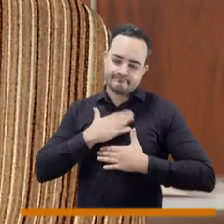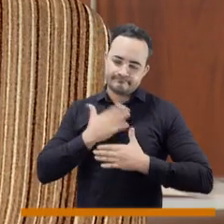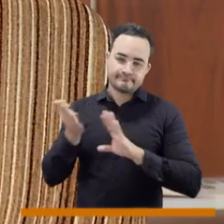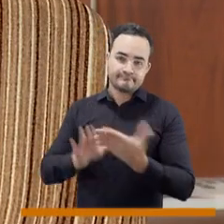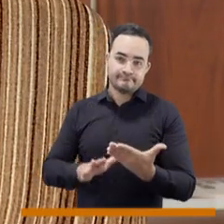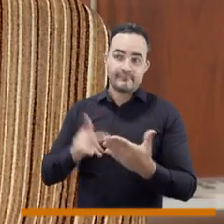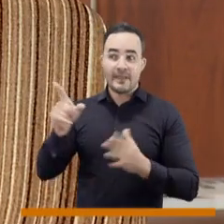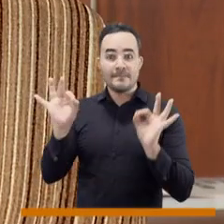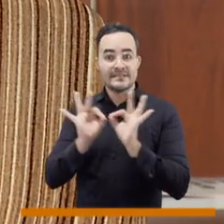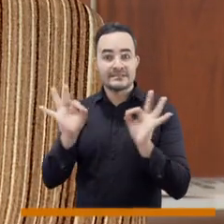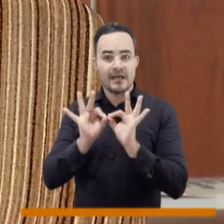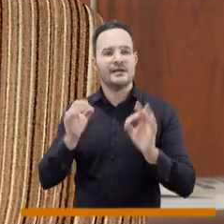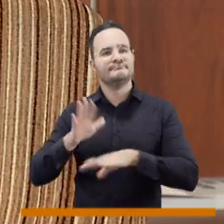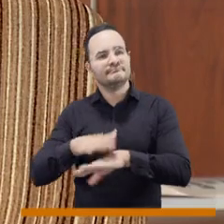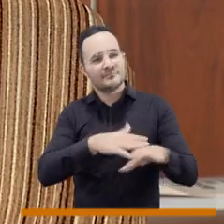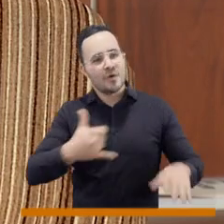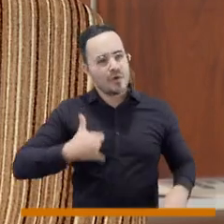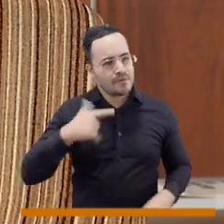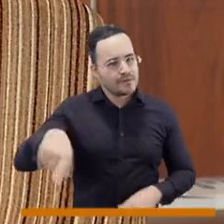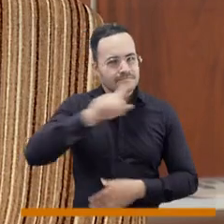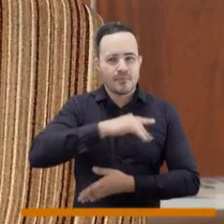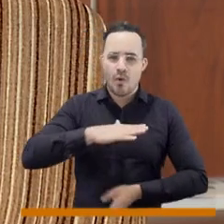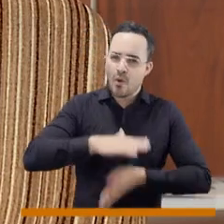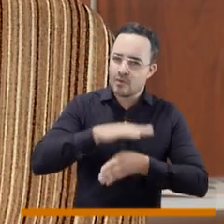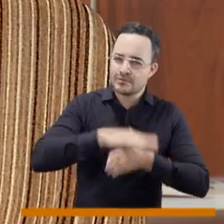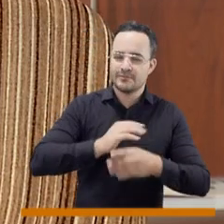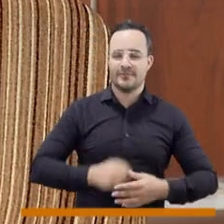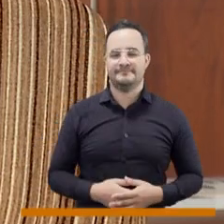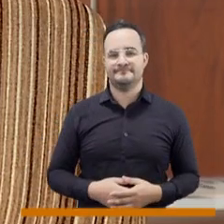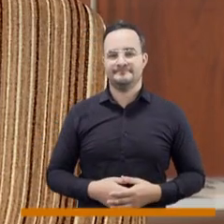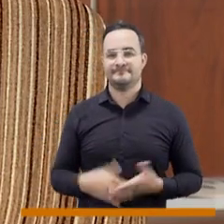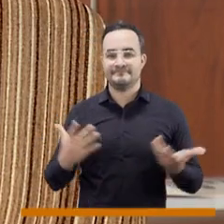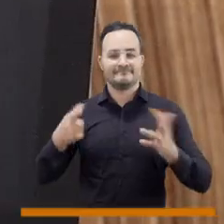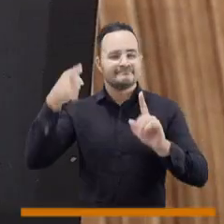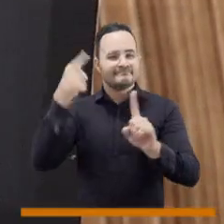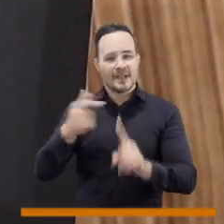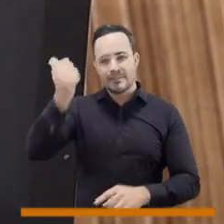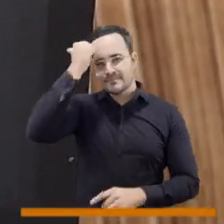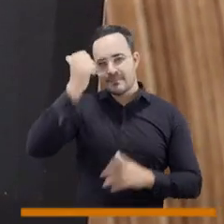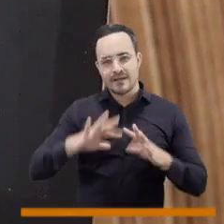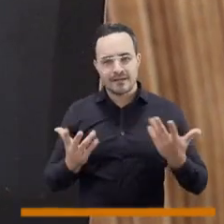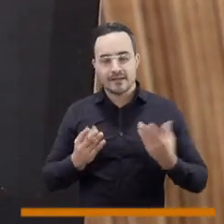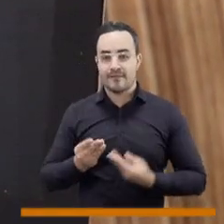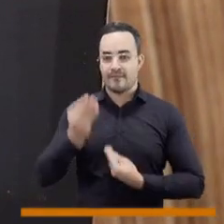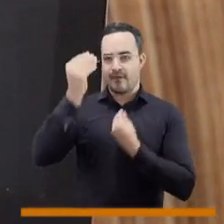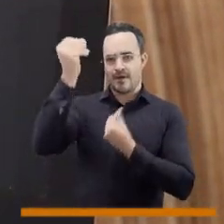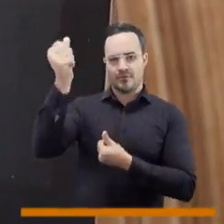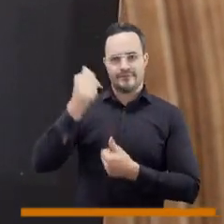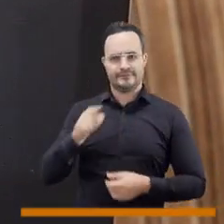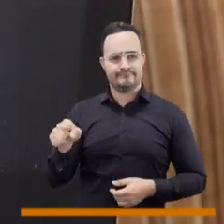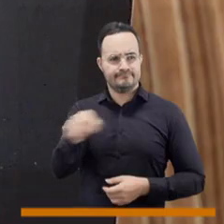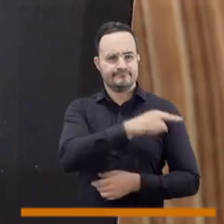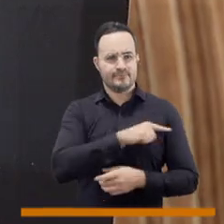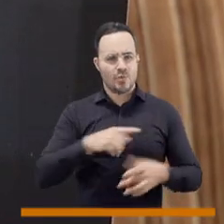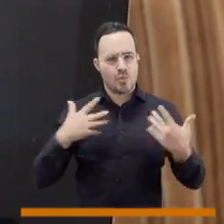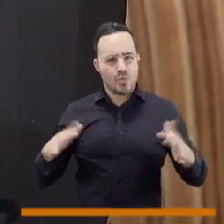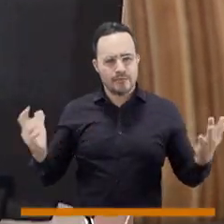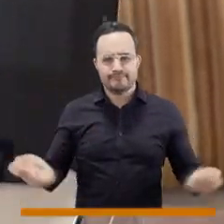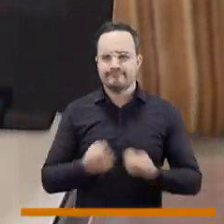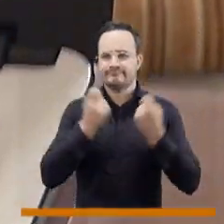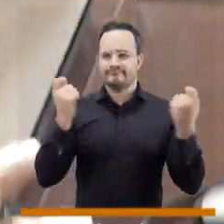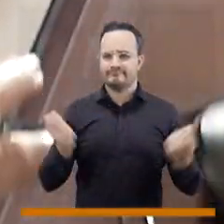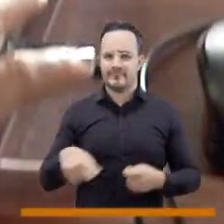invitábamos a los jóvenes a asumir ese liderazgo y a continuar. Su objetivo central es la